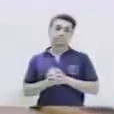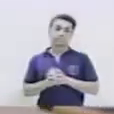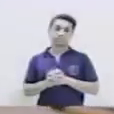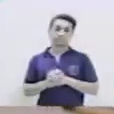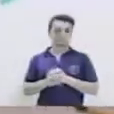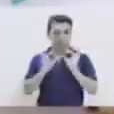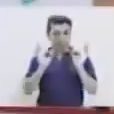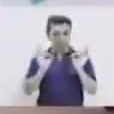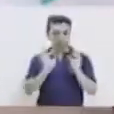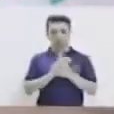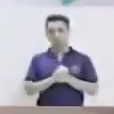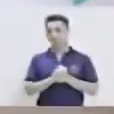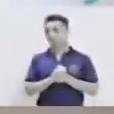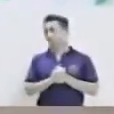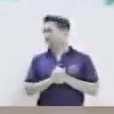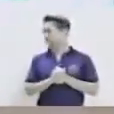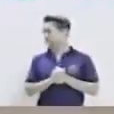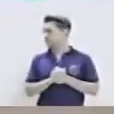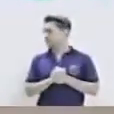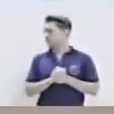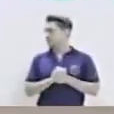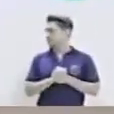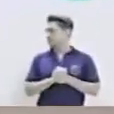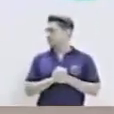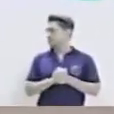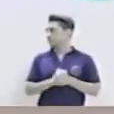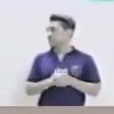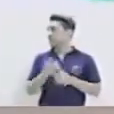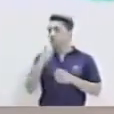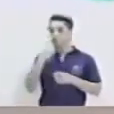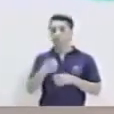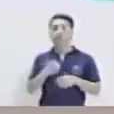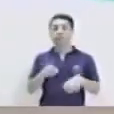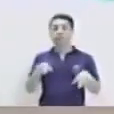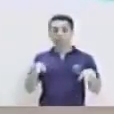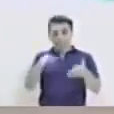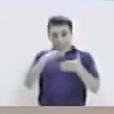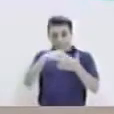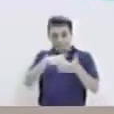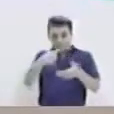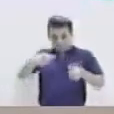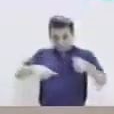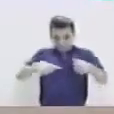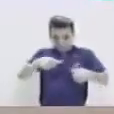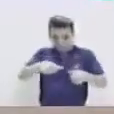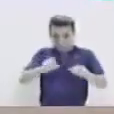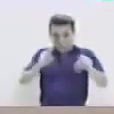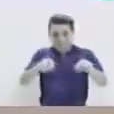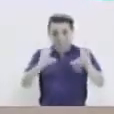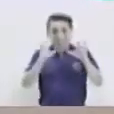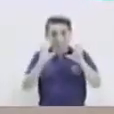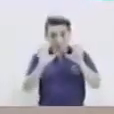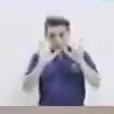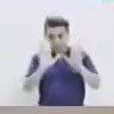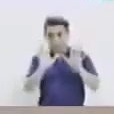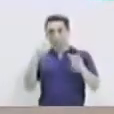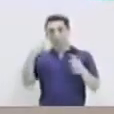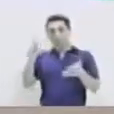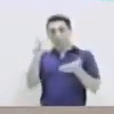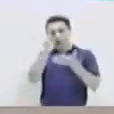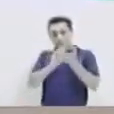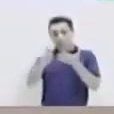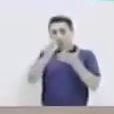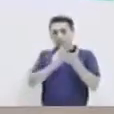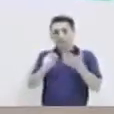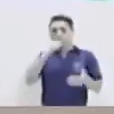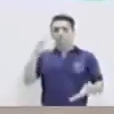Muy bien. Tenemos que dejar que se sequen nuestras ranitas para poder dibujarle con un marcador sus ojitos y